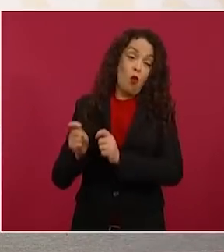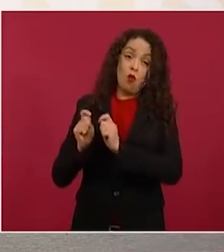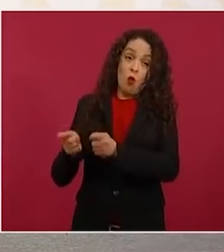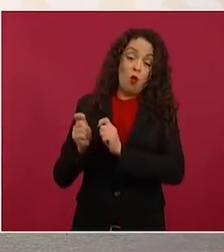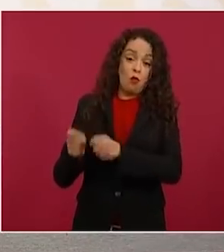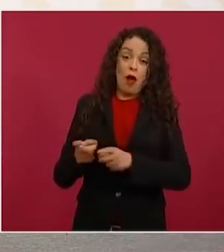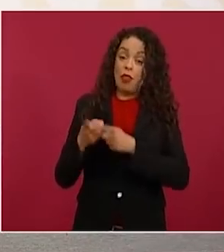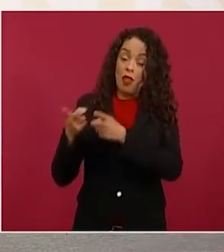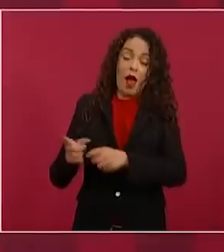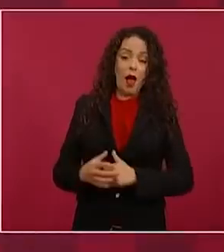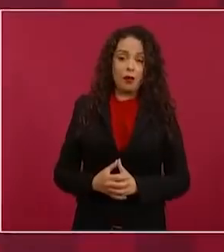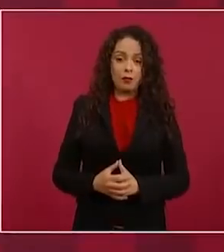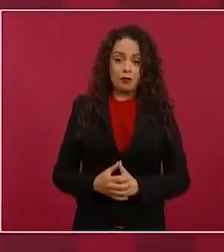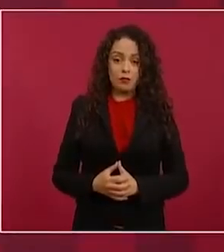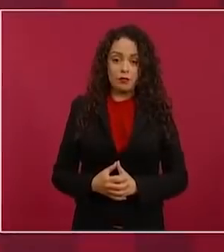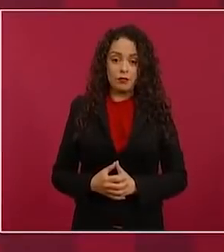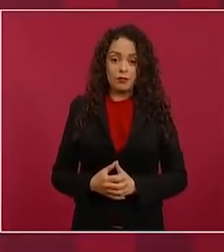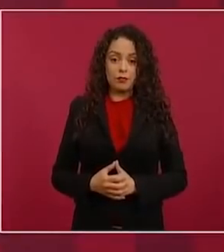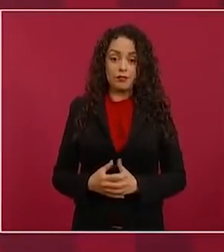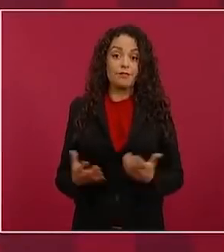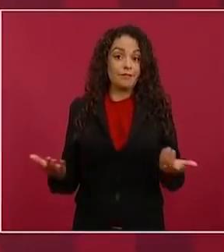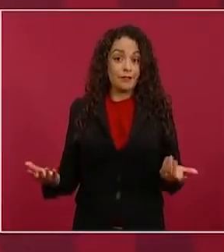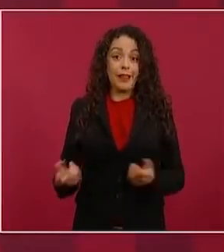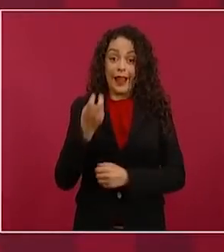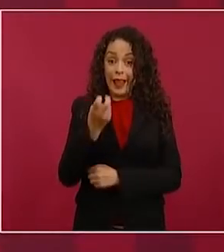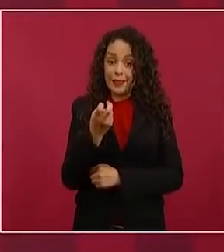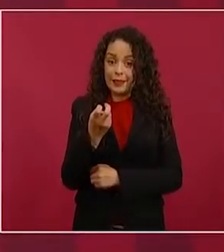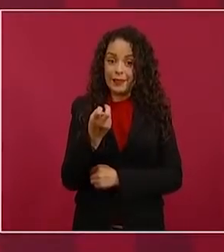Luego, entonces, hay conflicto de intereses.